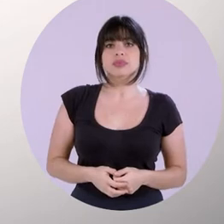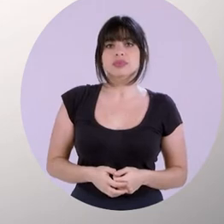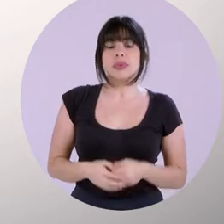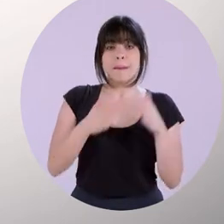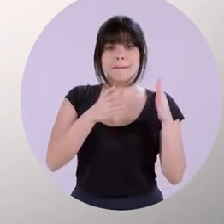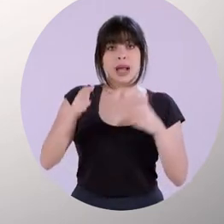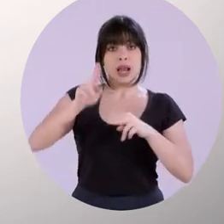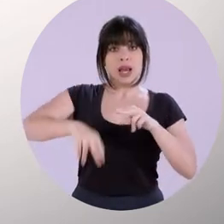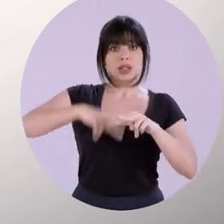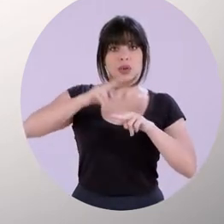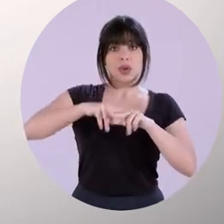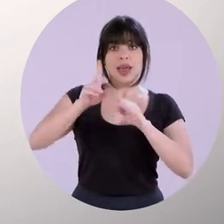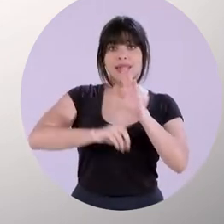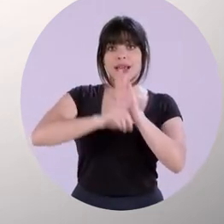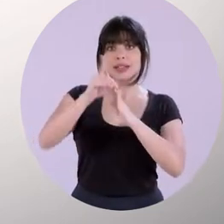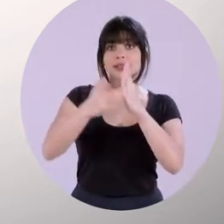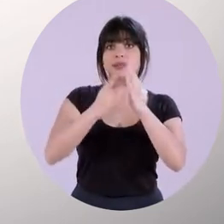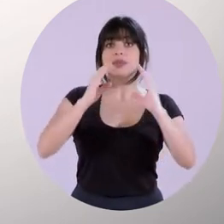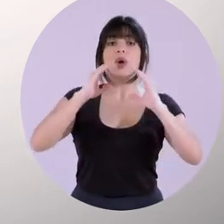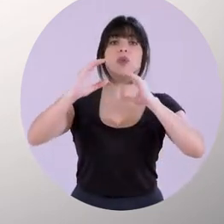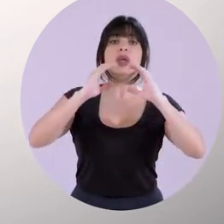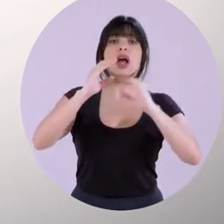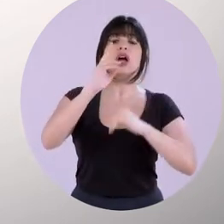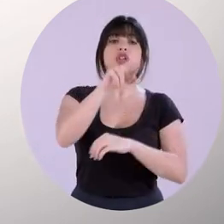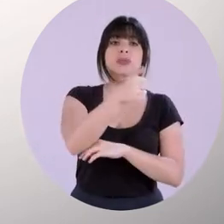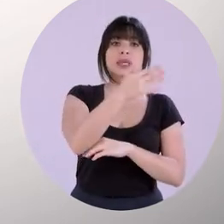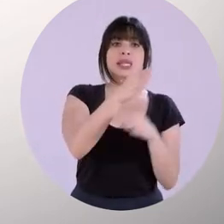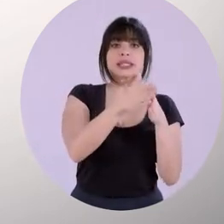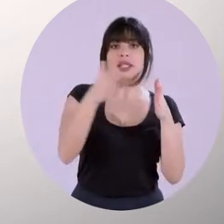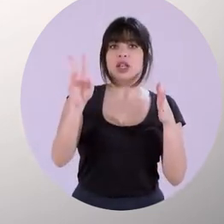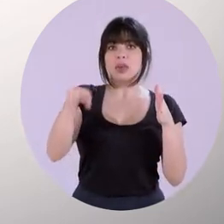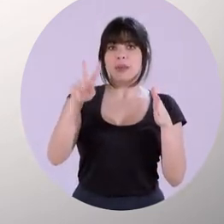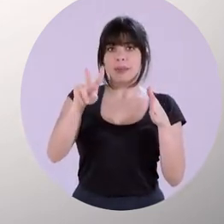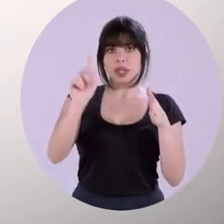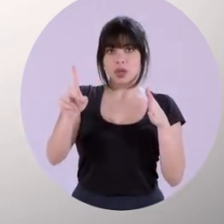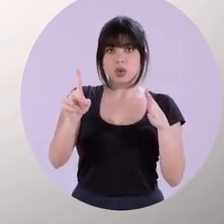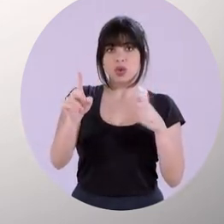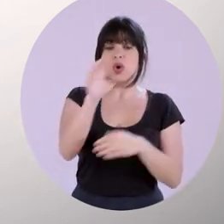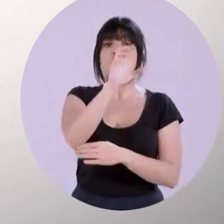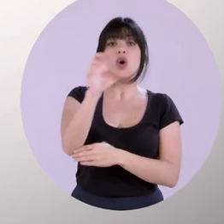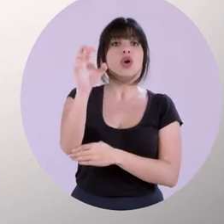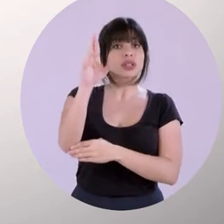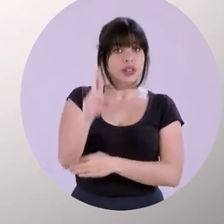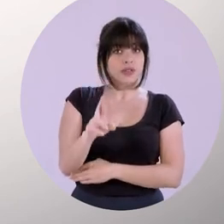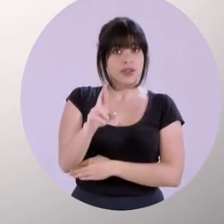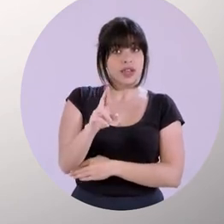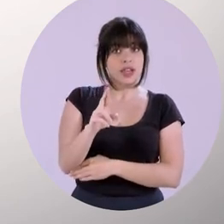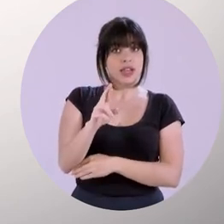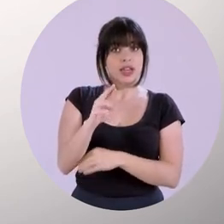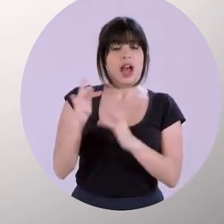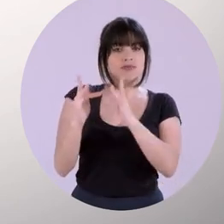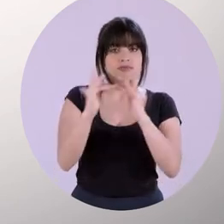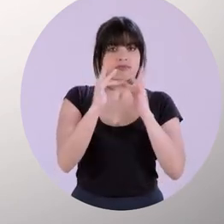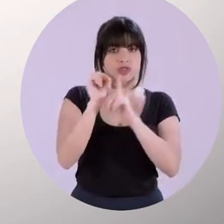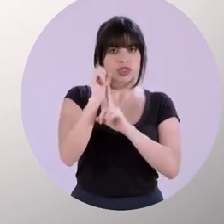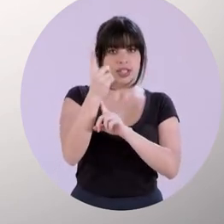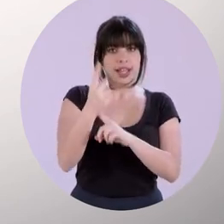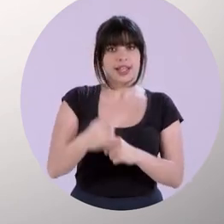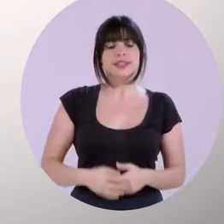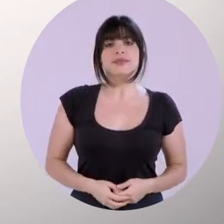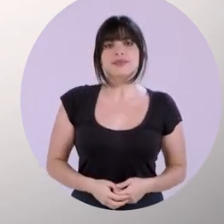Plan Nacional de Desarrollo de las Telecomunicaciones 2015-2021 Costa Rica, una sociedad